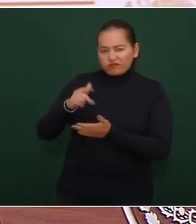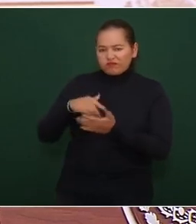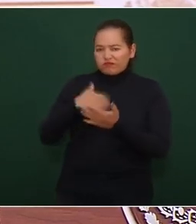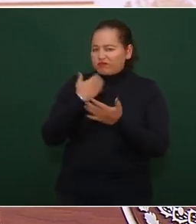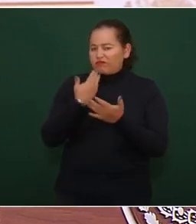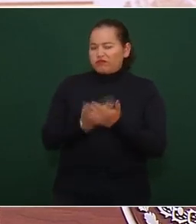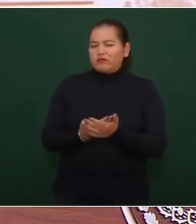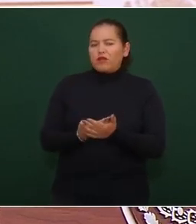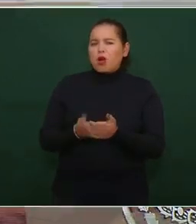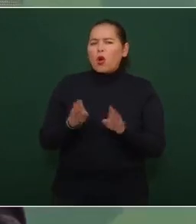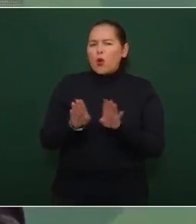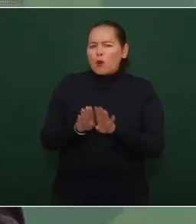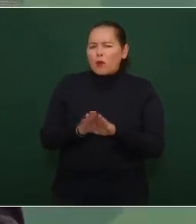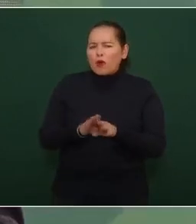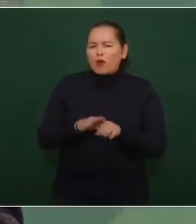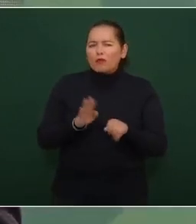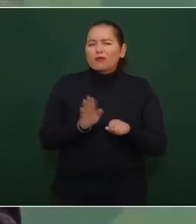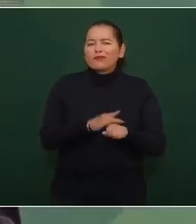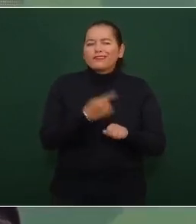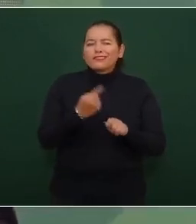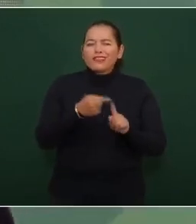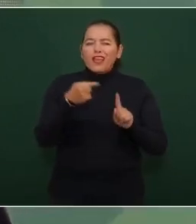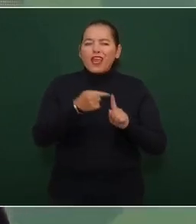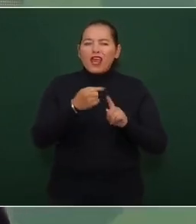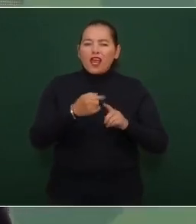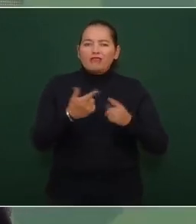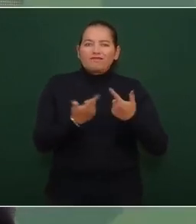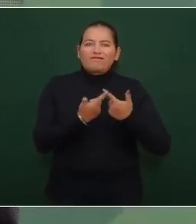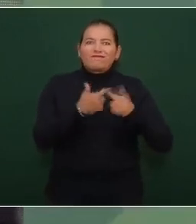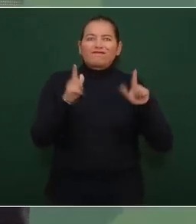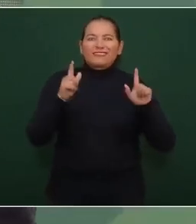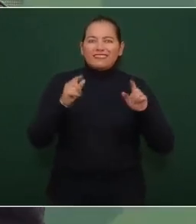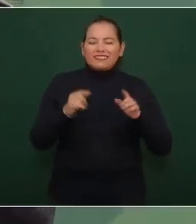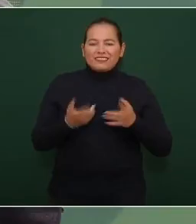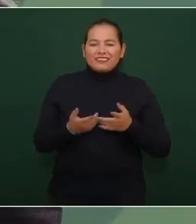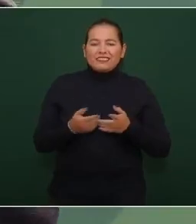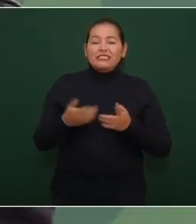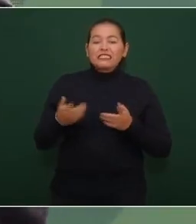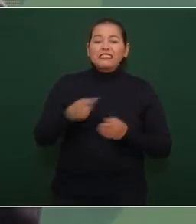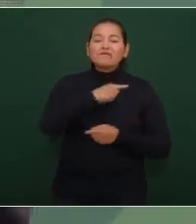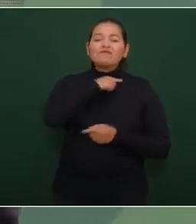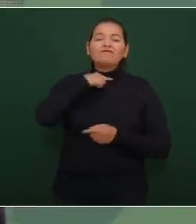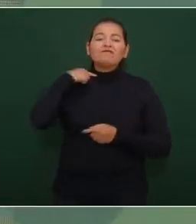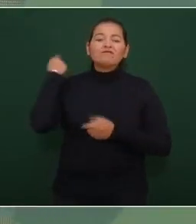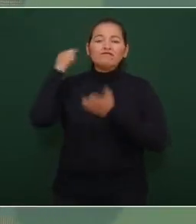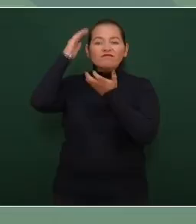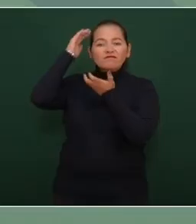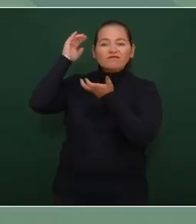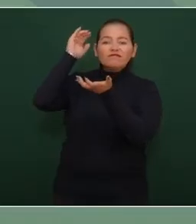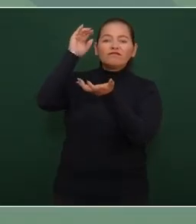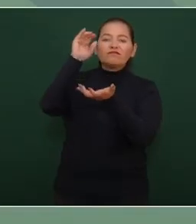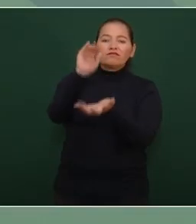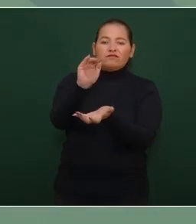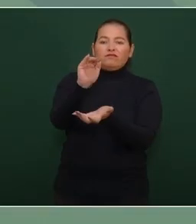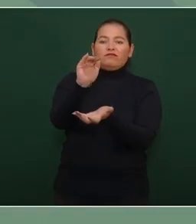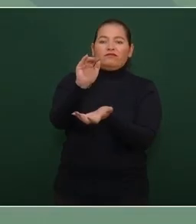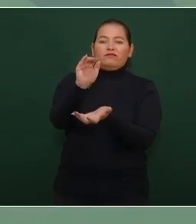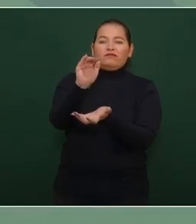de la esclavitud y en escarmiento no sólo le cortaron la cabeza sino le exhibieron la cabeza